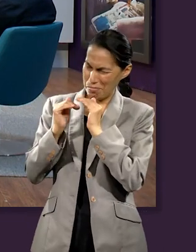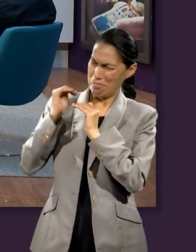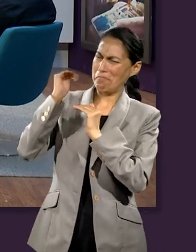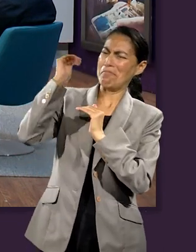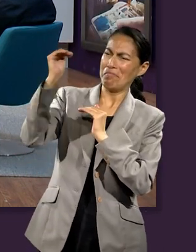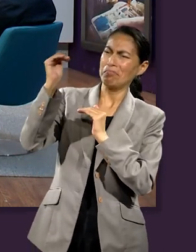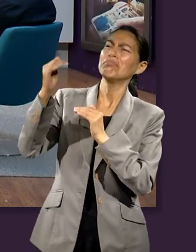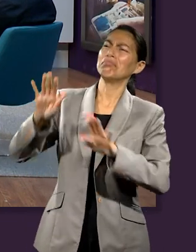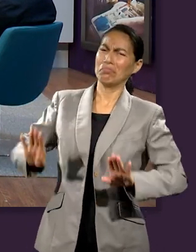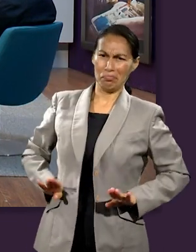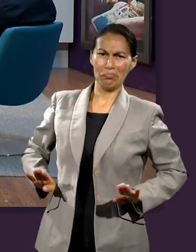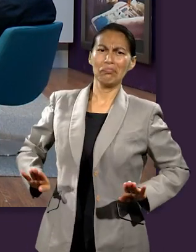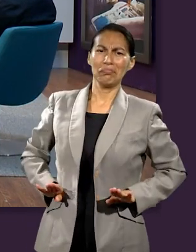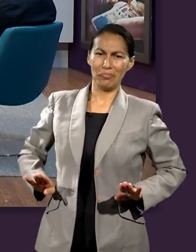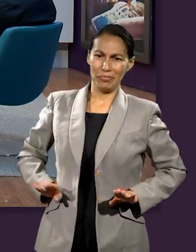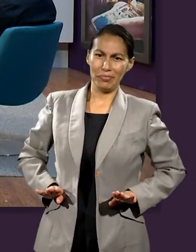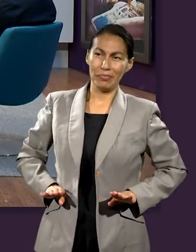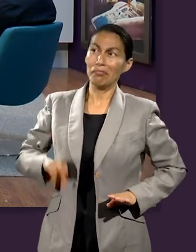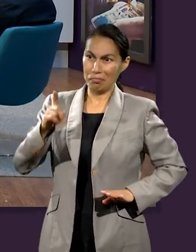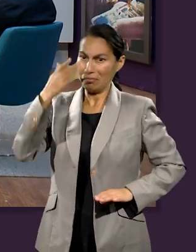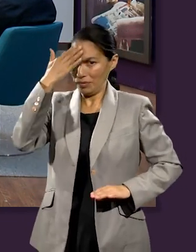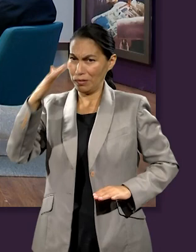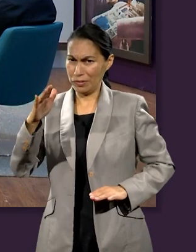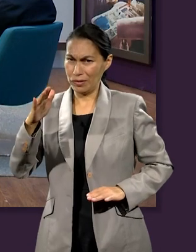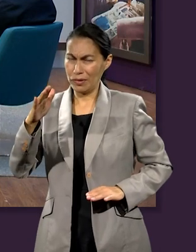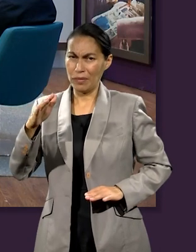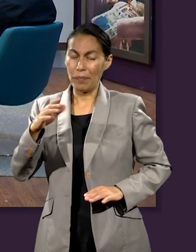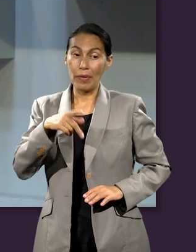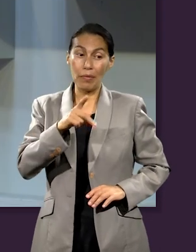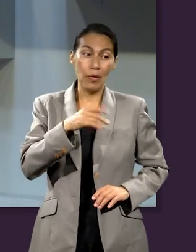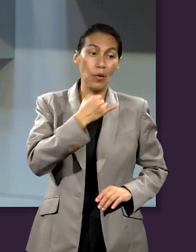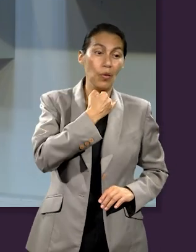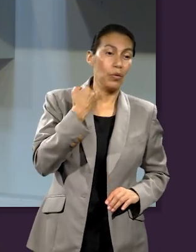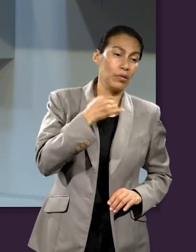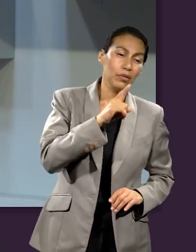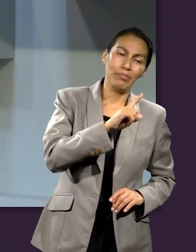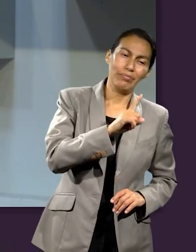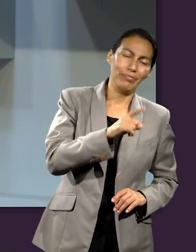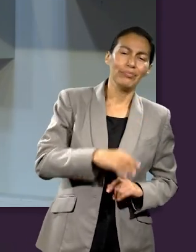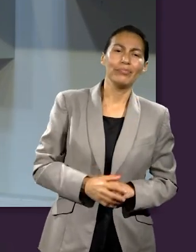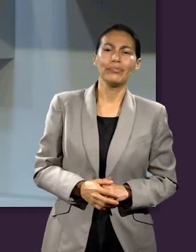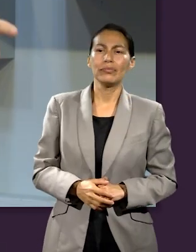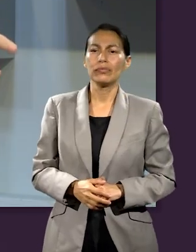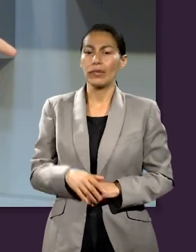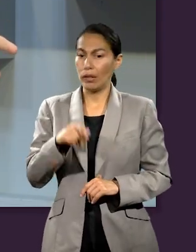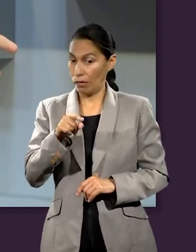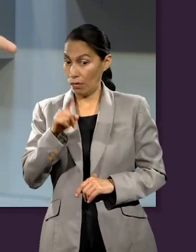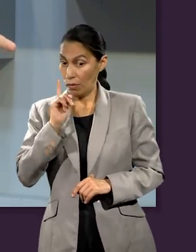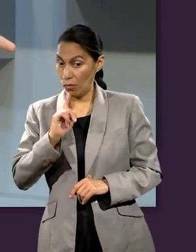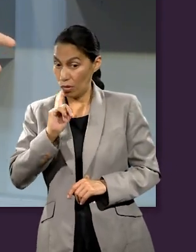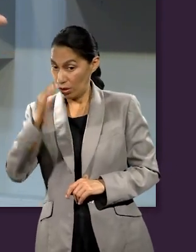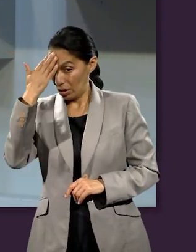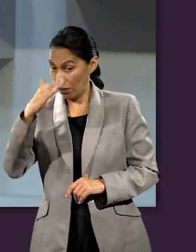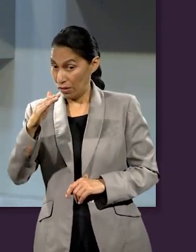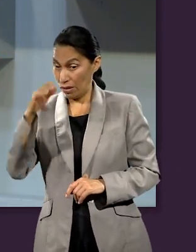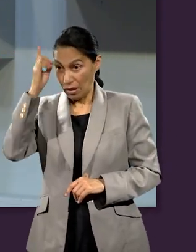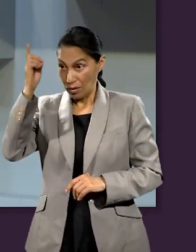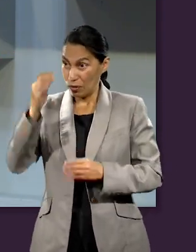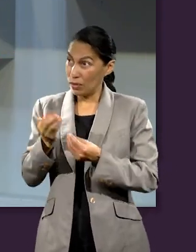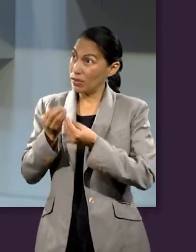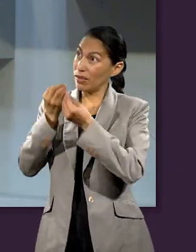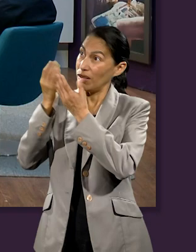muy consciente, a diferencia de Judas. Ella estaba consciente de a quién se lo daba, ¿cierto? Ok,